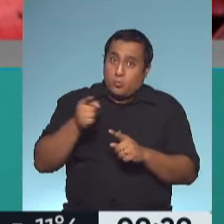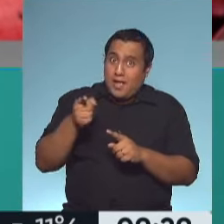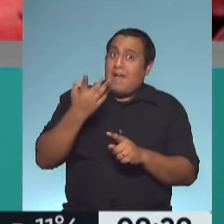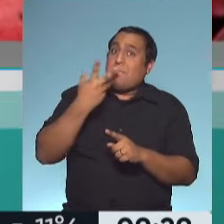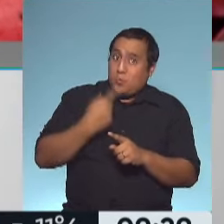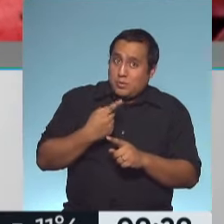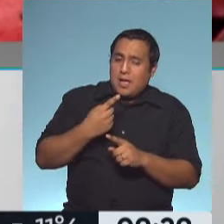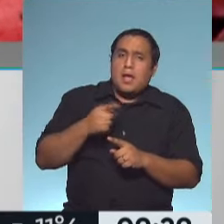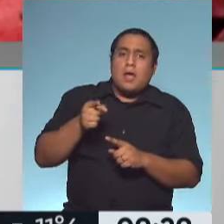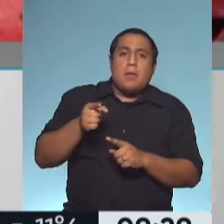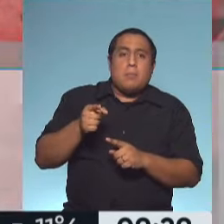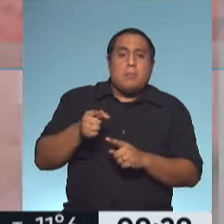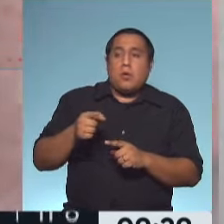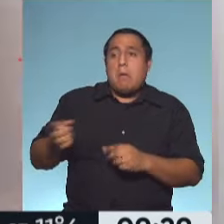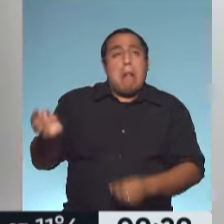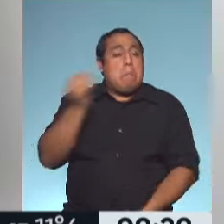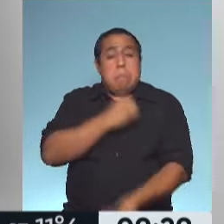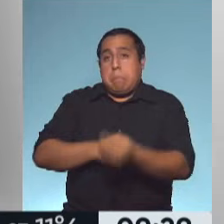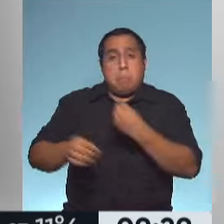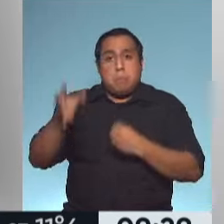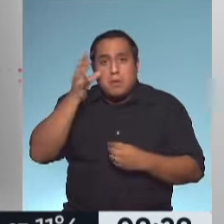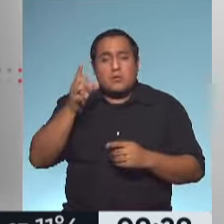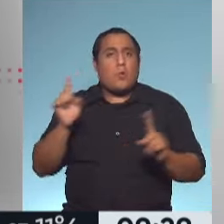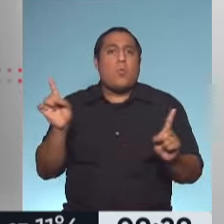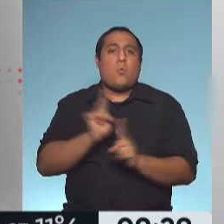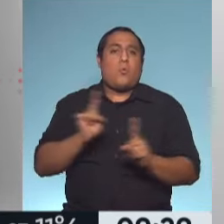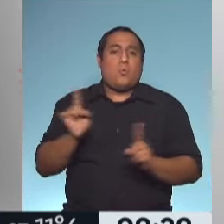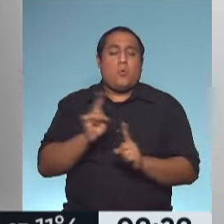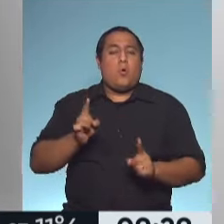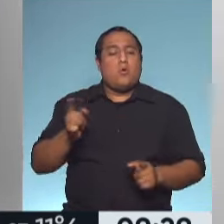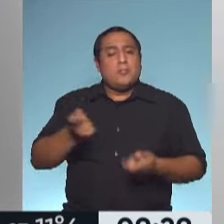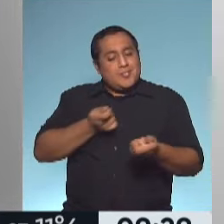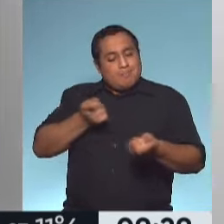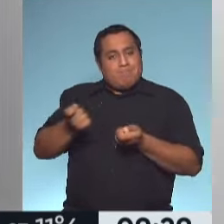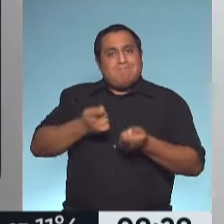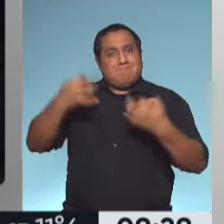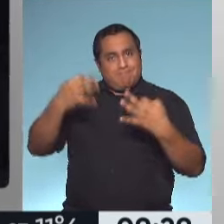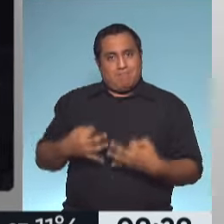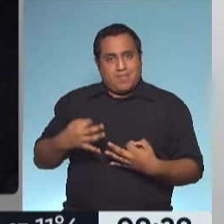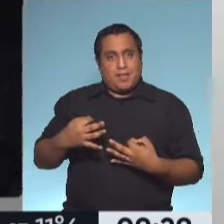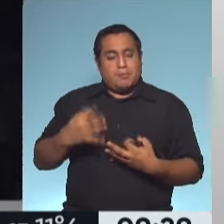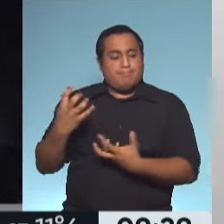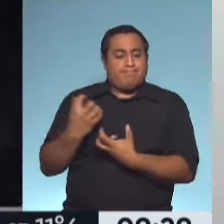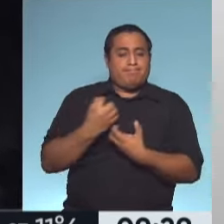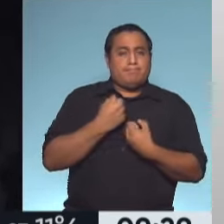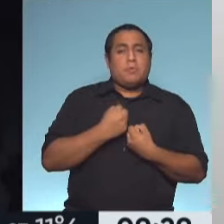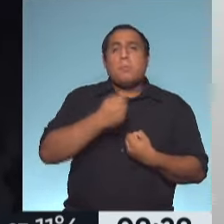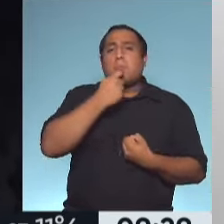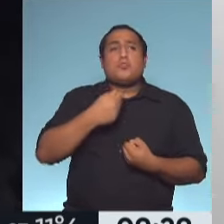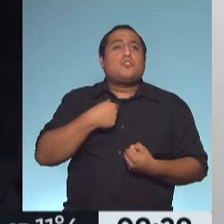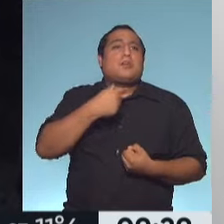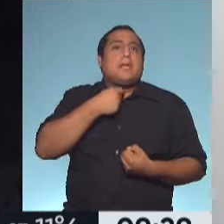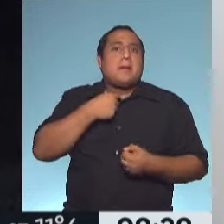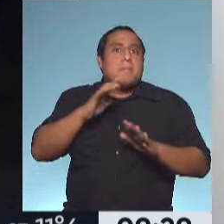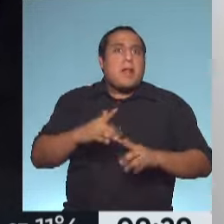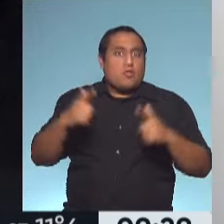no te descontrole con ese tipo de alimentos. Entonces, generar, si yo quiero hacer una torta, por